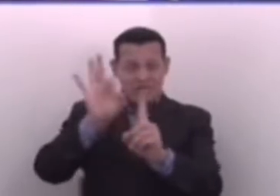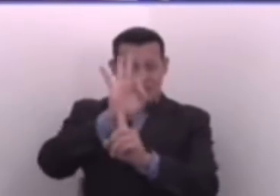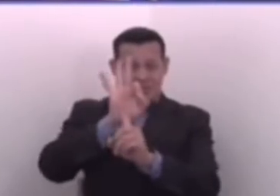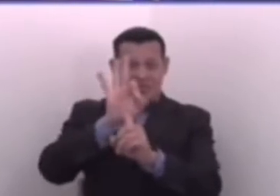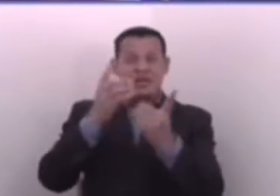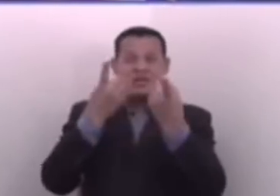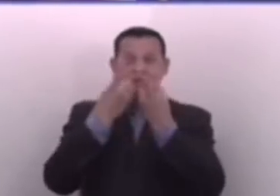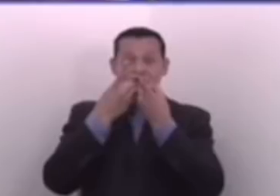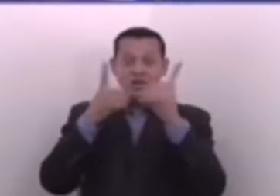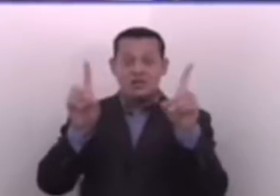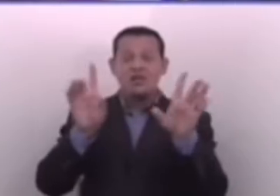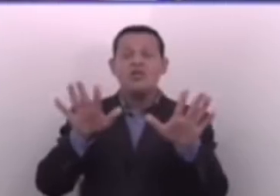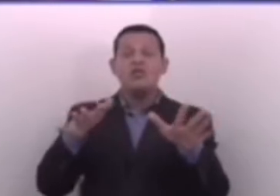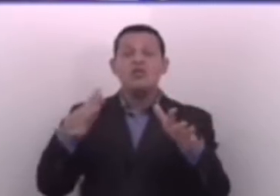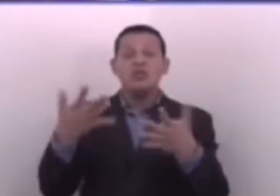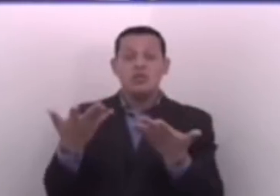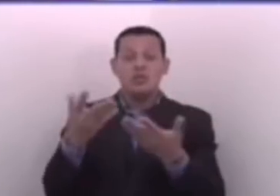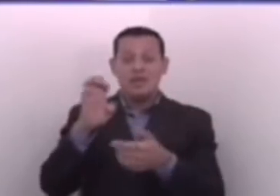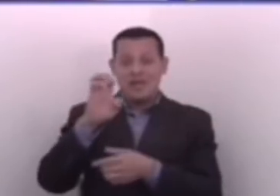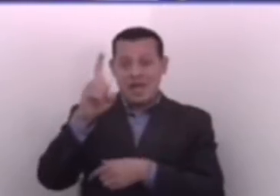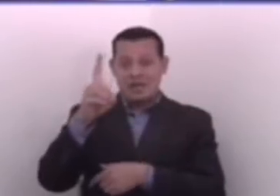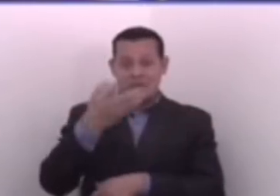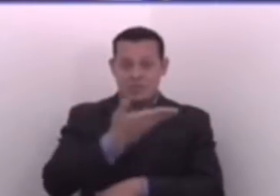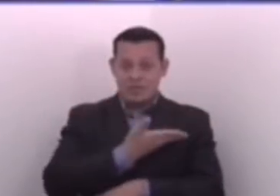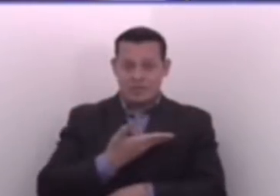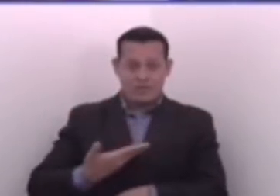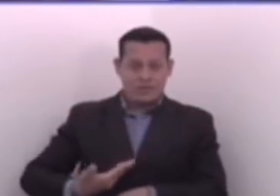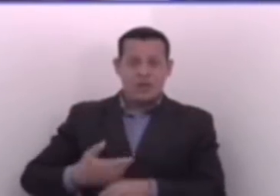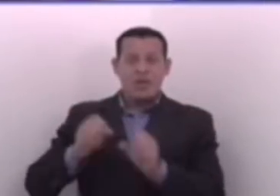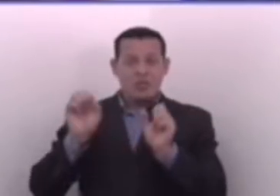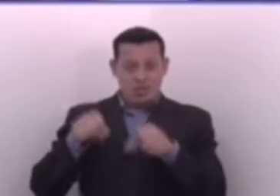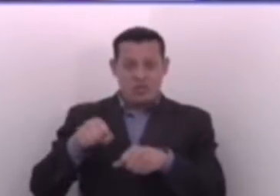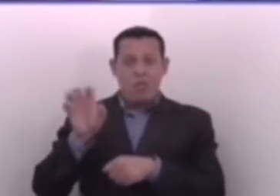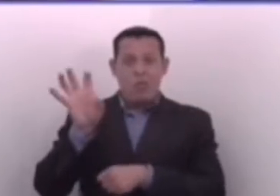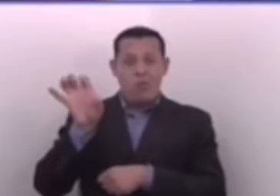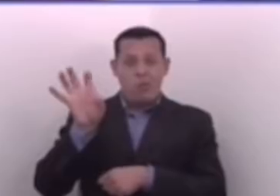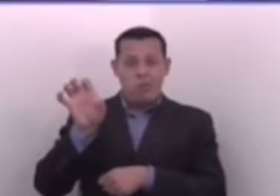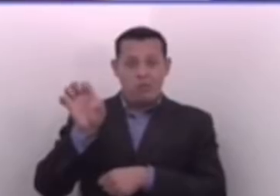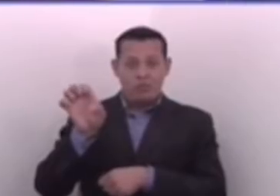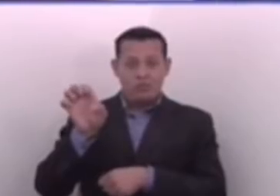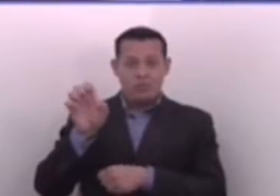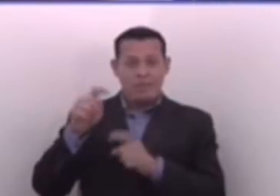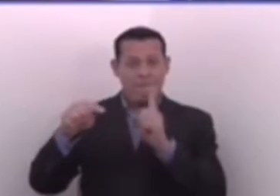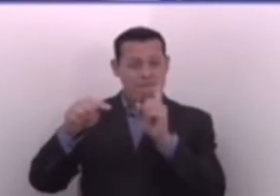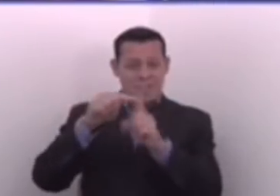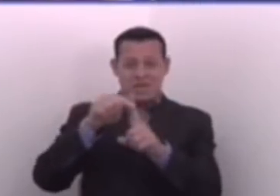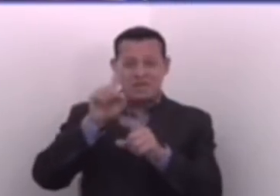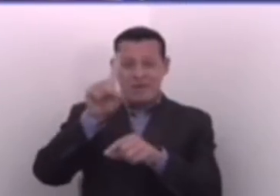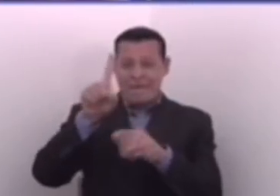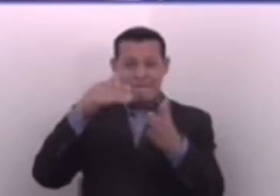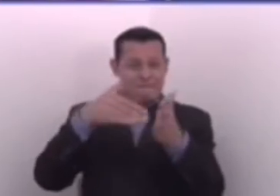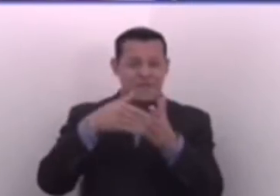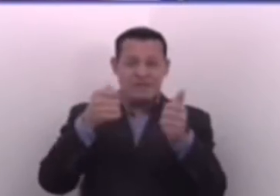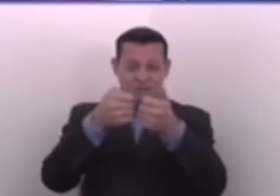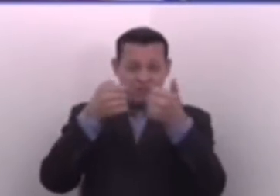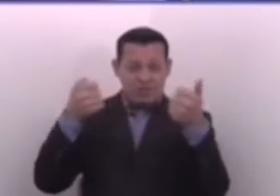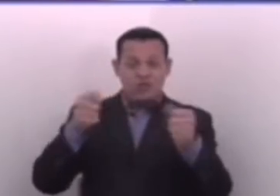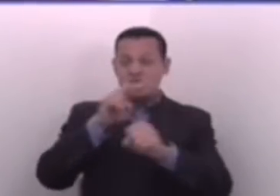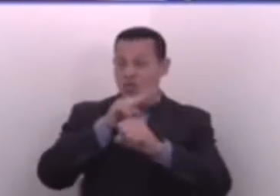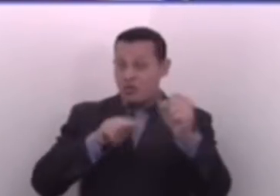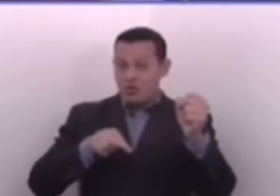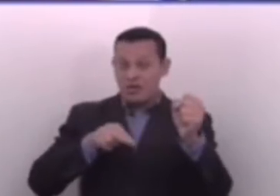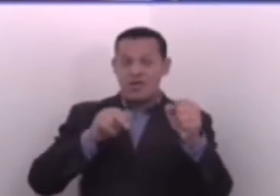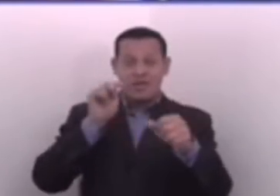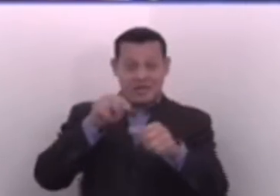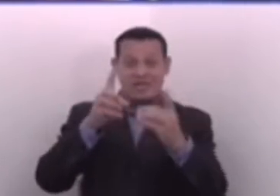democracia en la cual los expresidentes podían robar hasta más de mil millones de dólares. Era